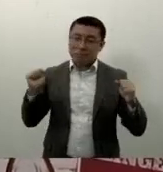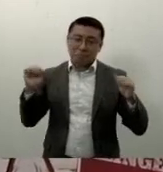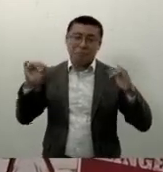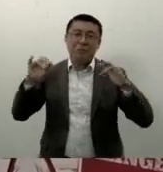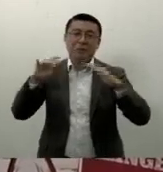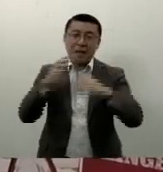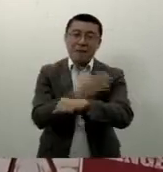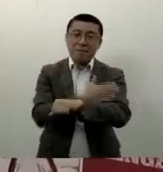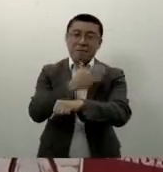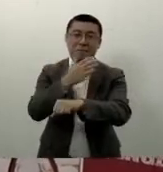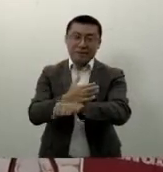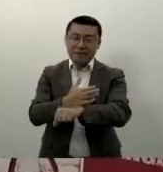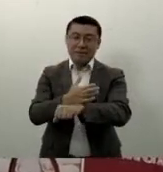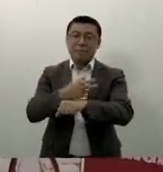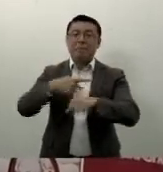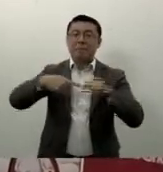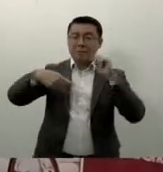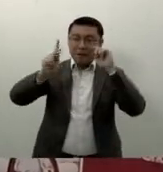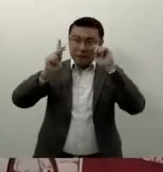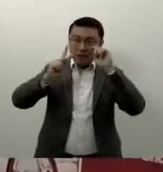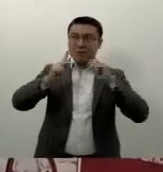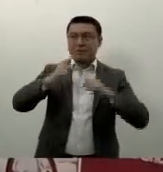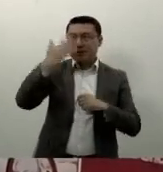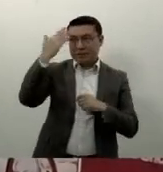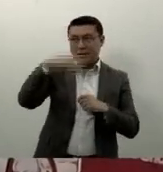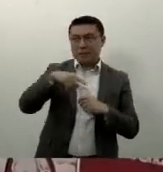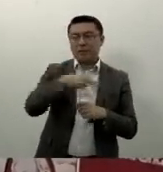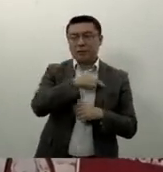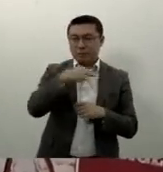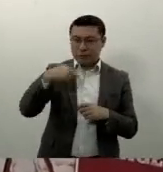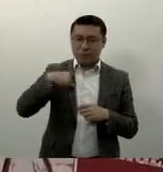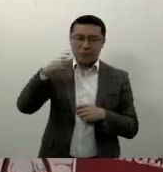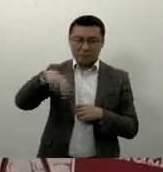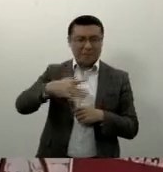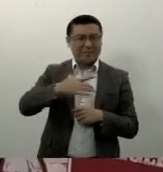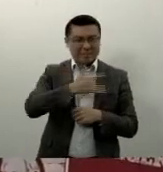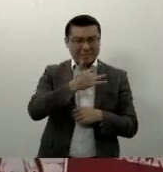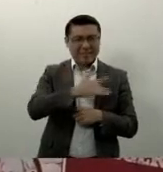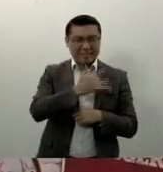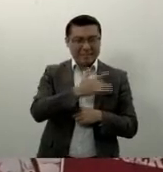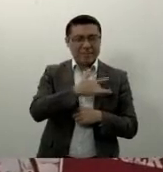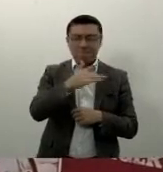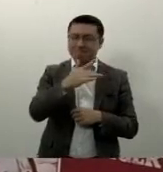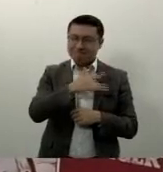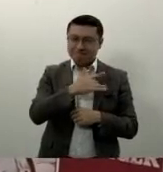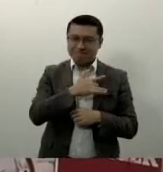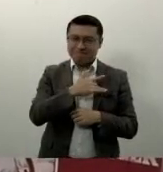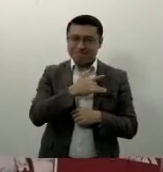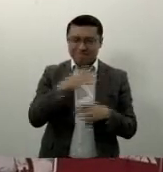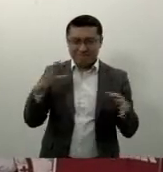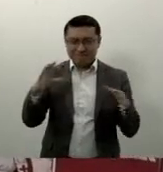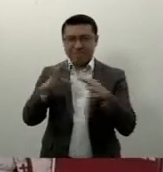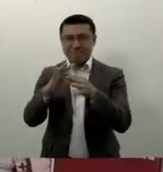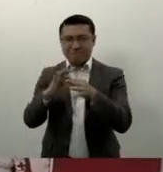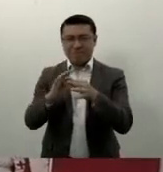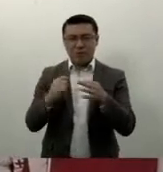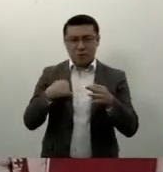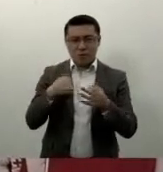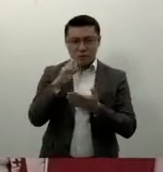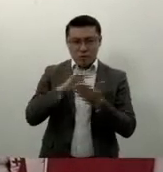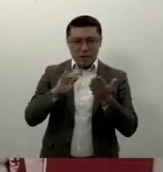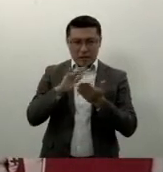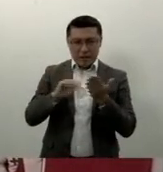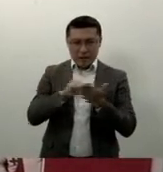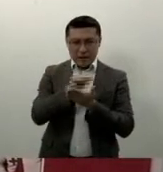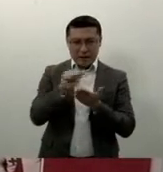con todos ustedes, pero sepan que estamos de corazón. Y sin más paso a leer el acta del jurado